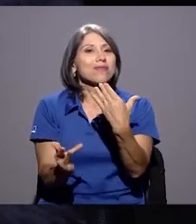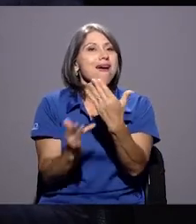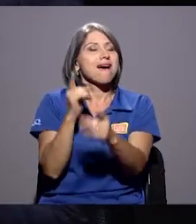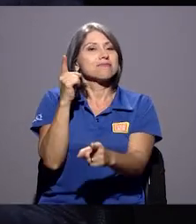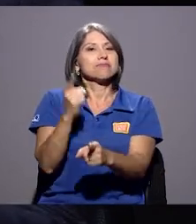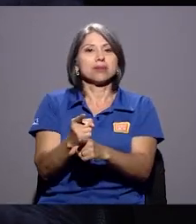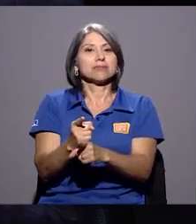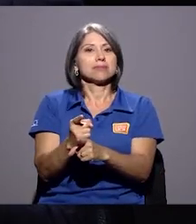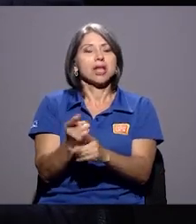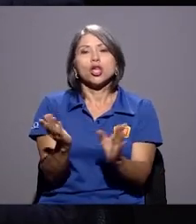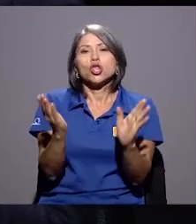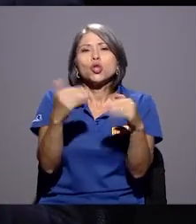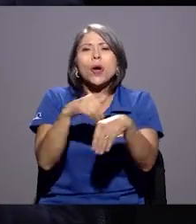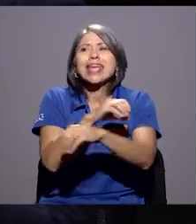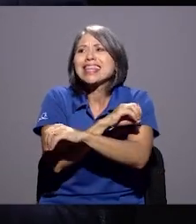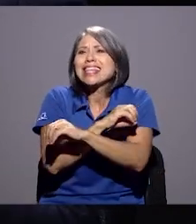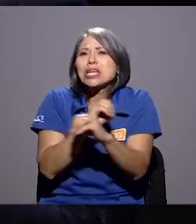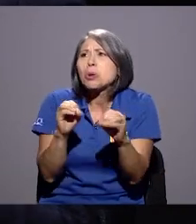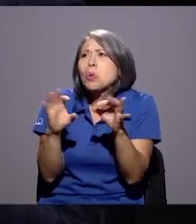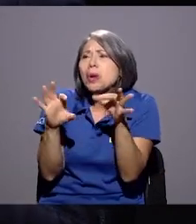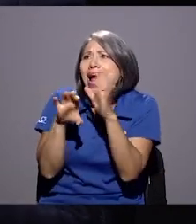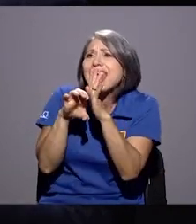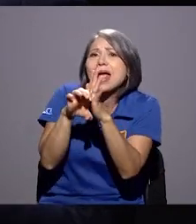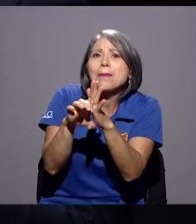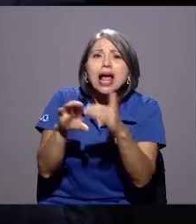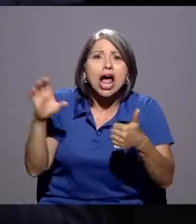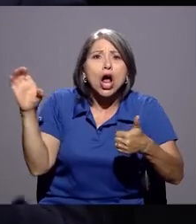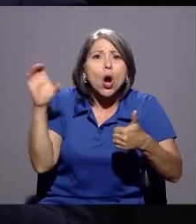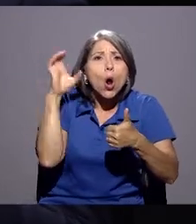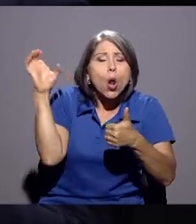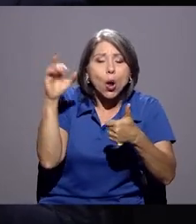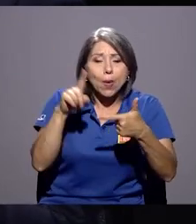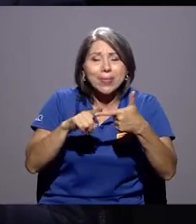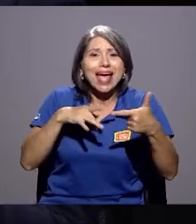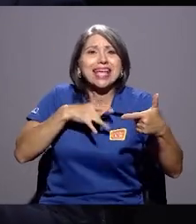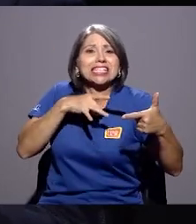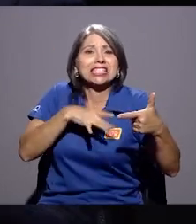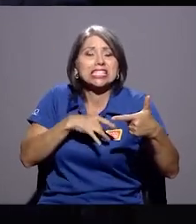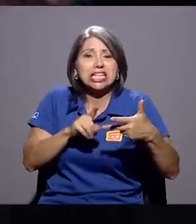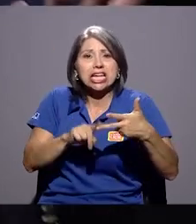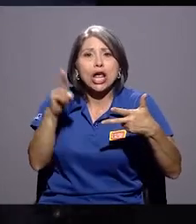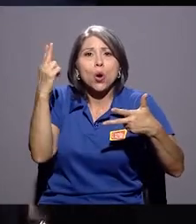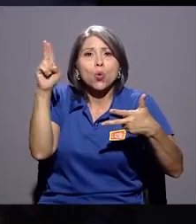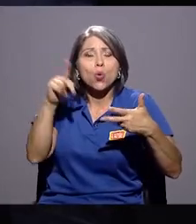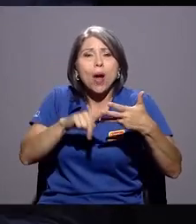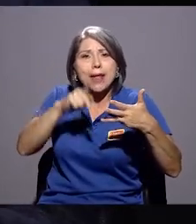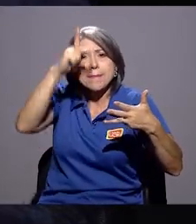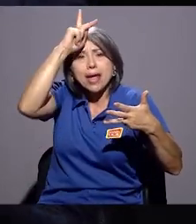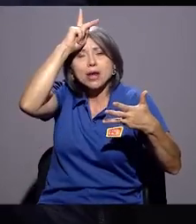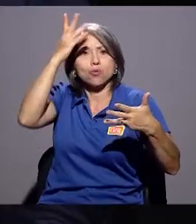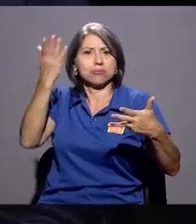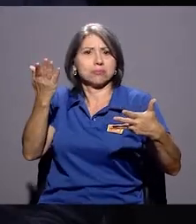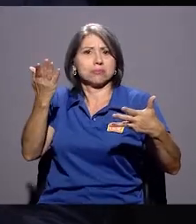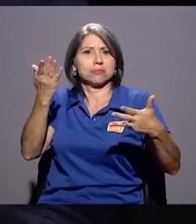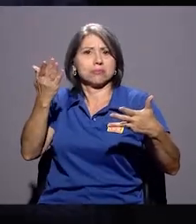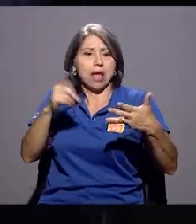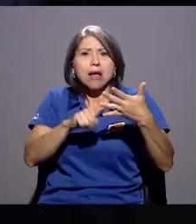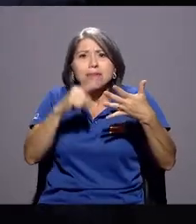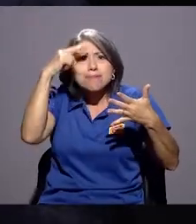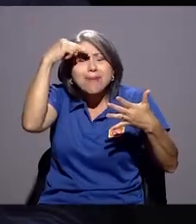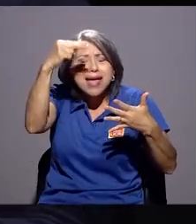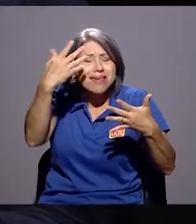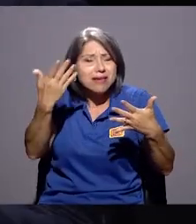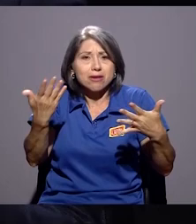ninguna referencia a Colombia, a Chile, a Uruguay, a Perú, a los países como México,